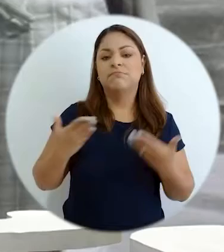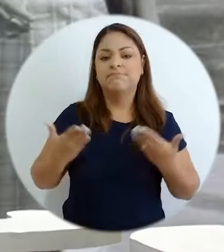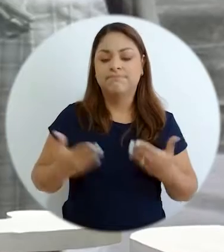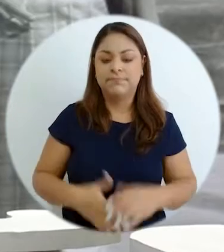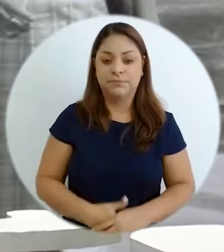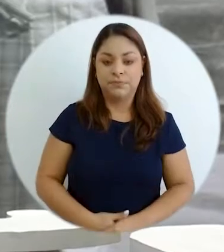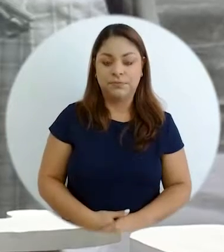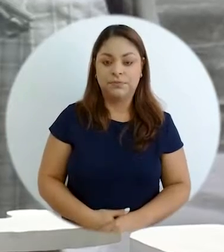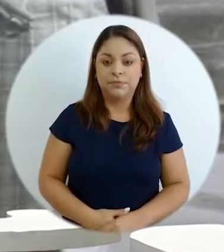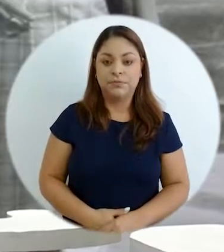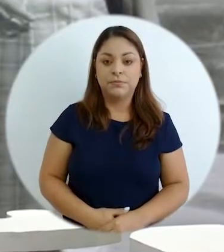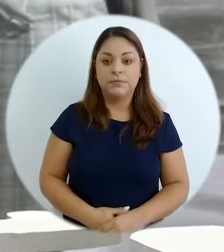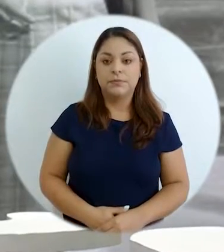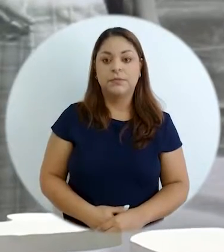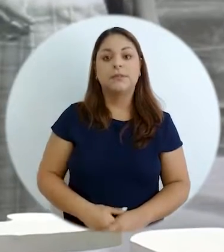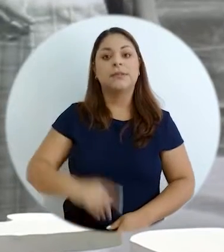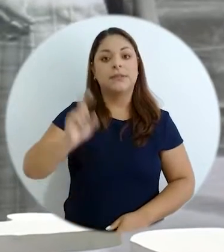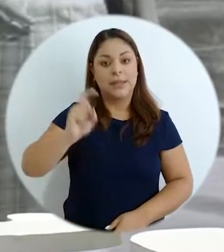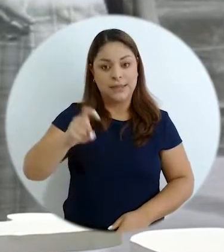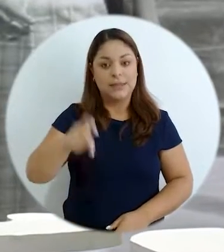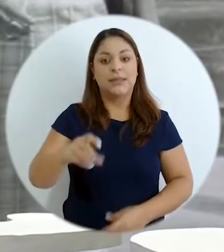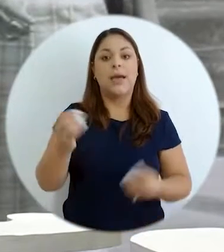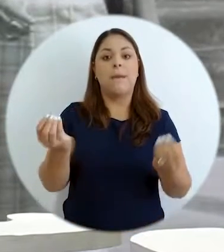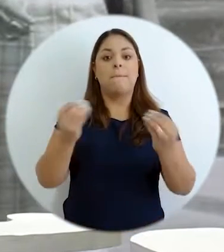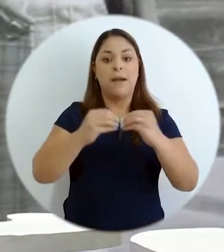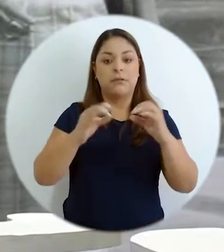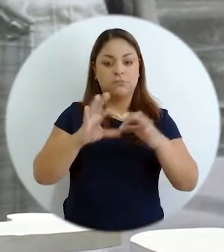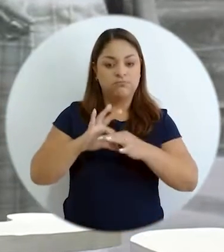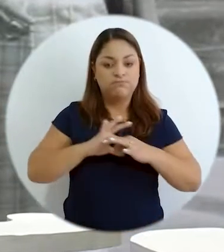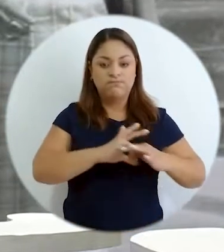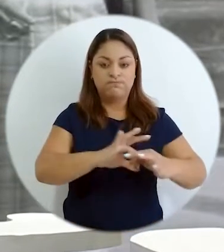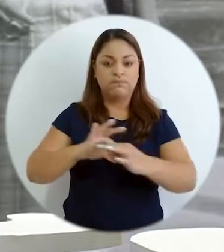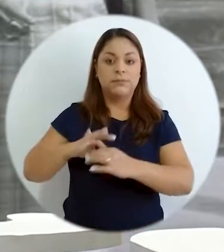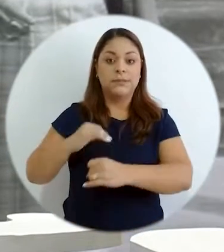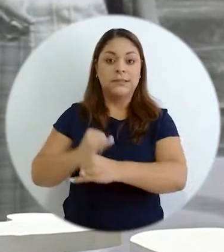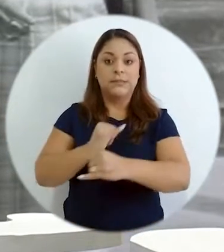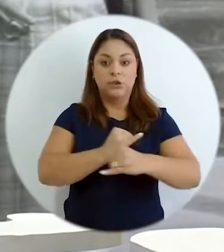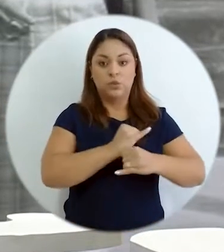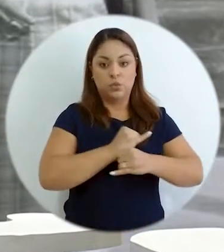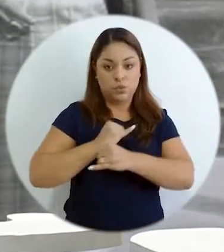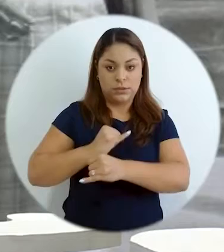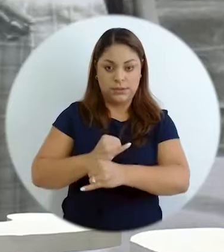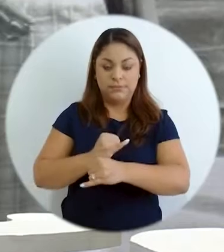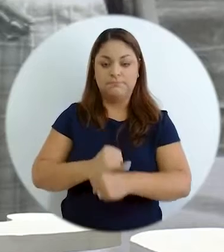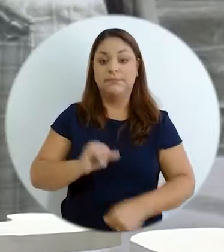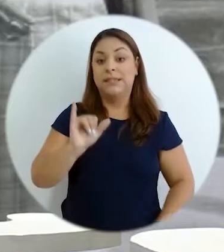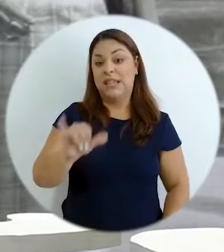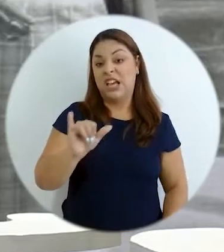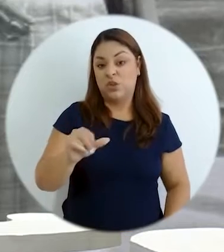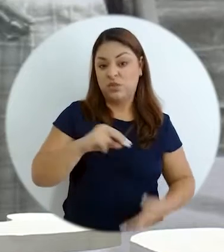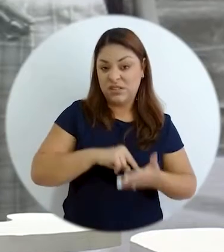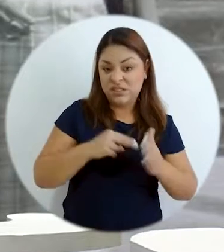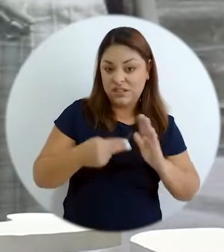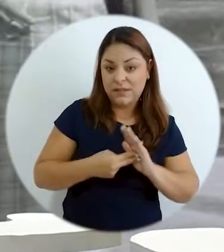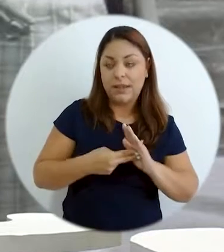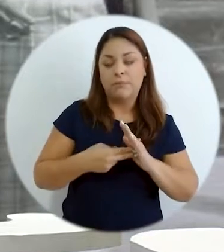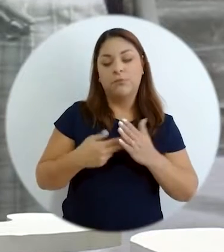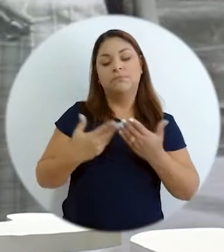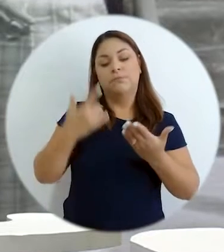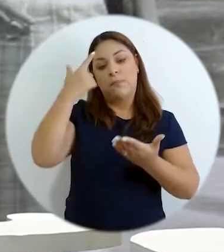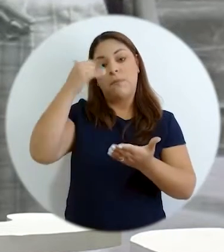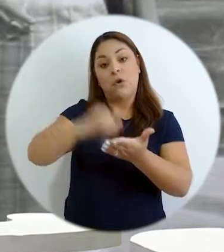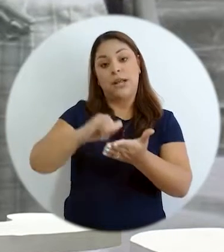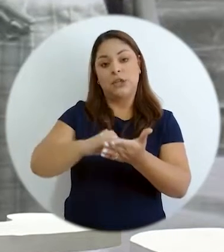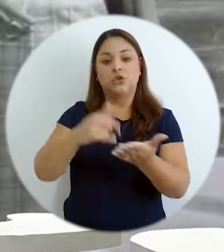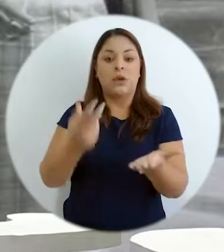Evidentemente, aquí lo que hace falta, ¿verdad?, es una mayor coordinación interinstitucional y en este sentido